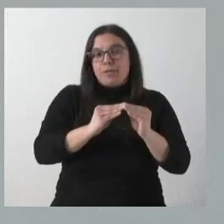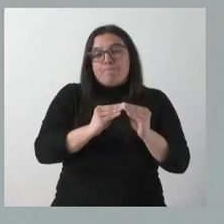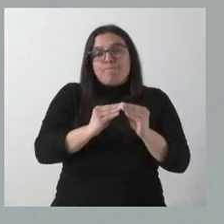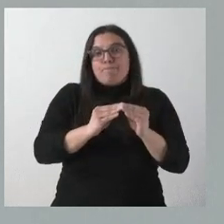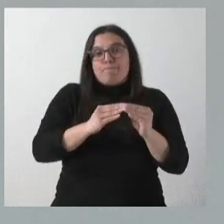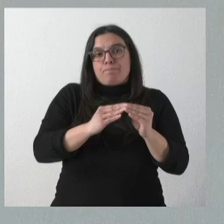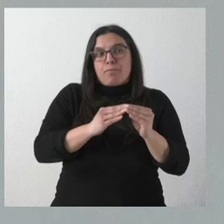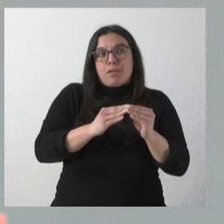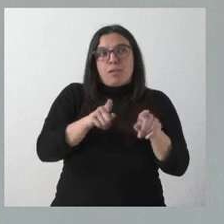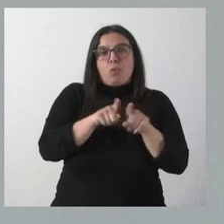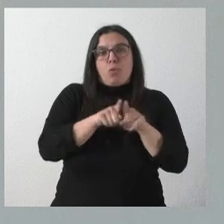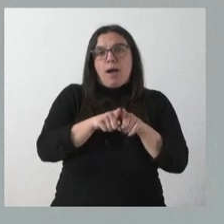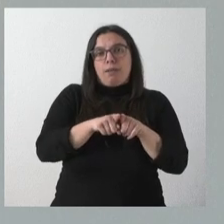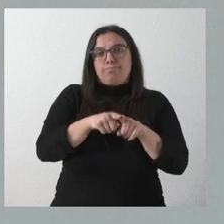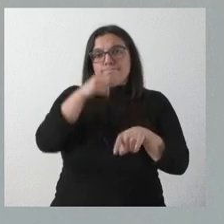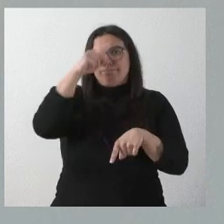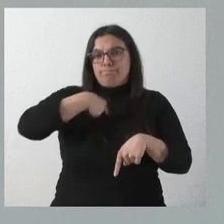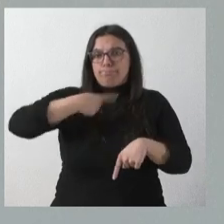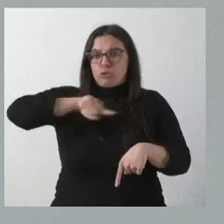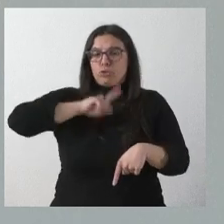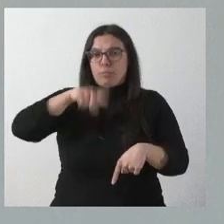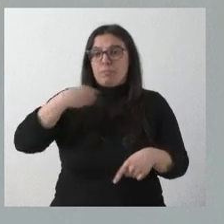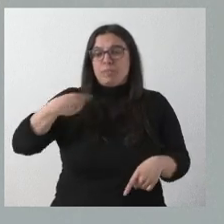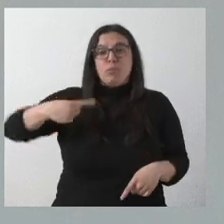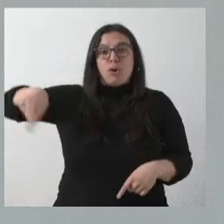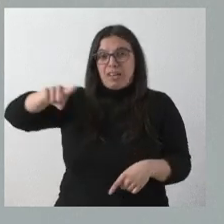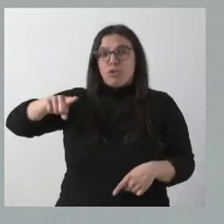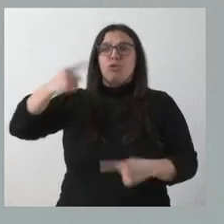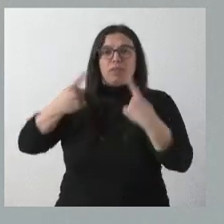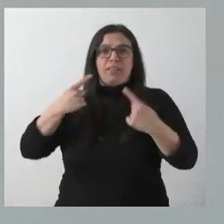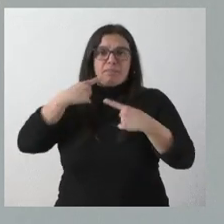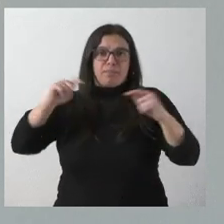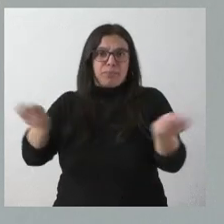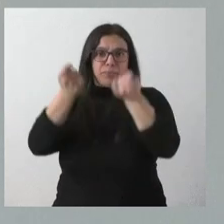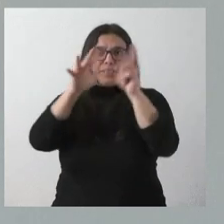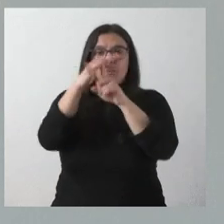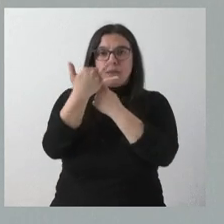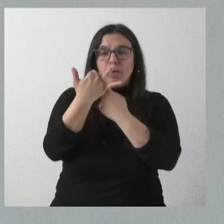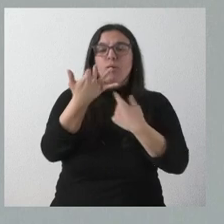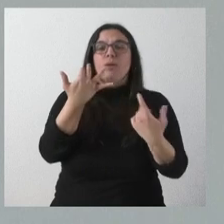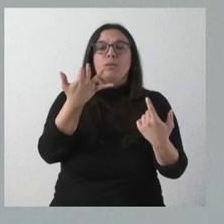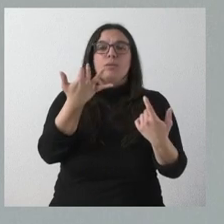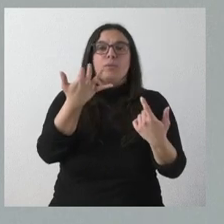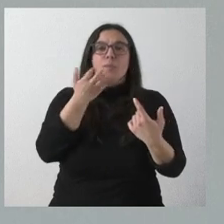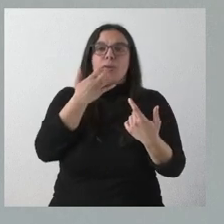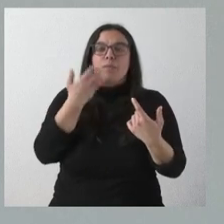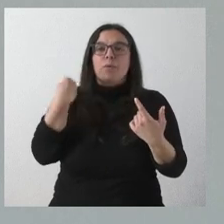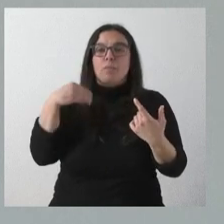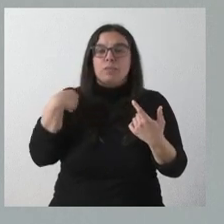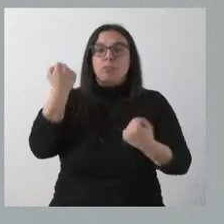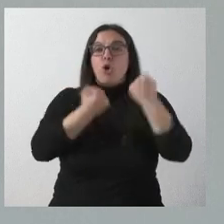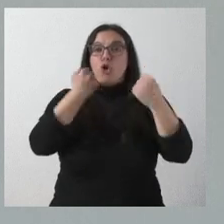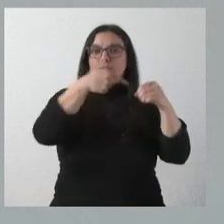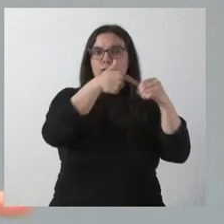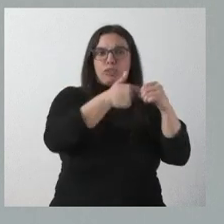ignorar. Ellos mismos y el propio ANFAC lo ha hecho público en alguna ocasión. El escenario en torno a la desaparición del vehículo de